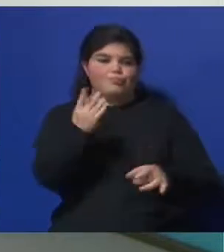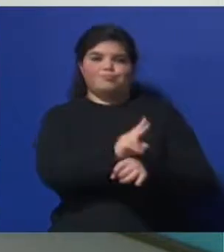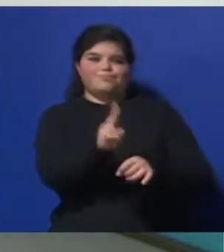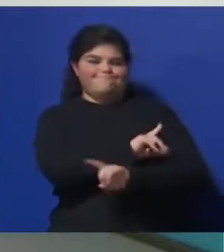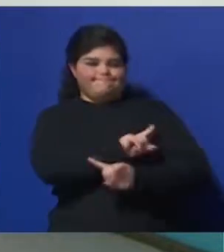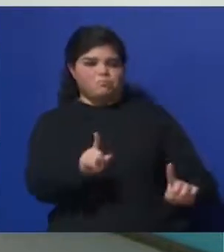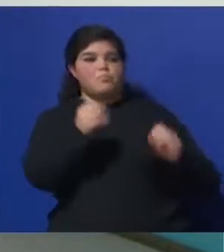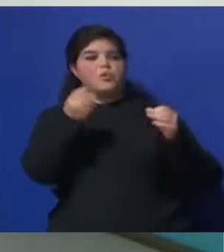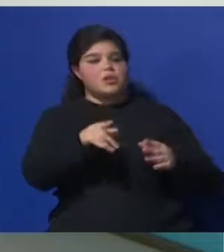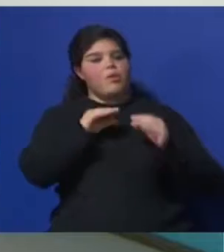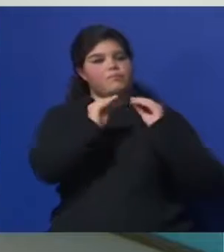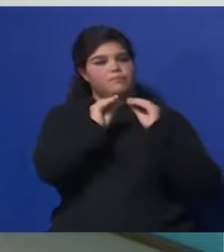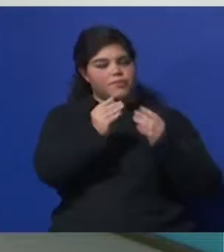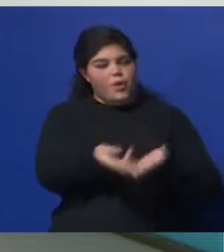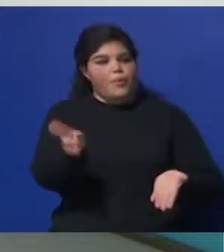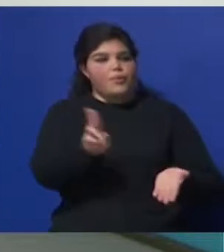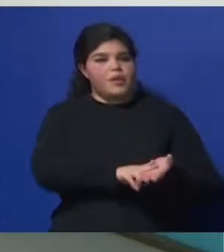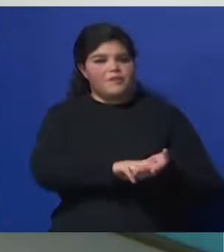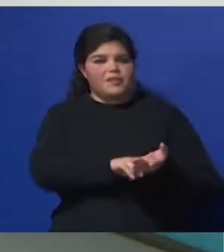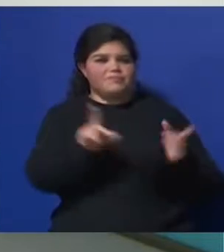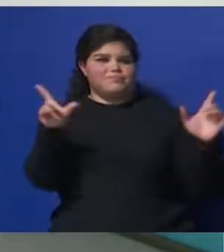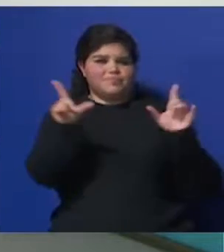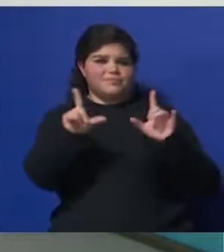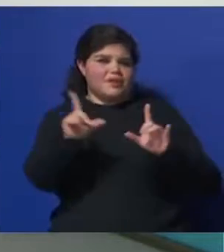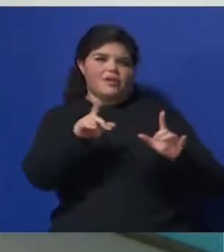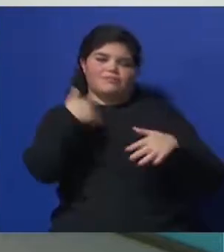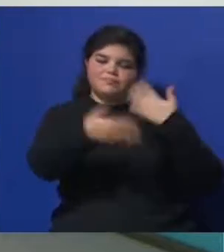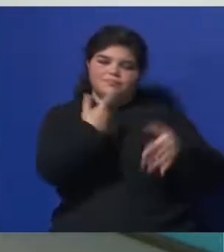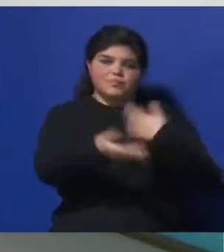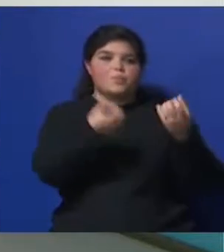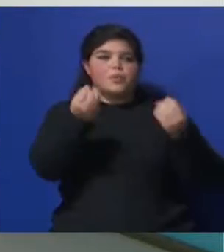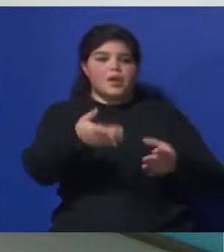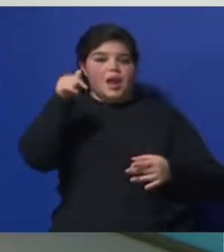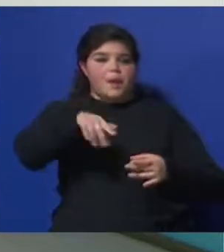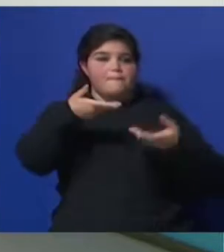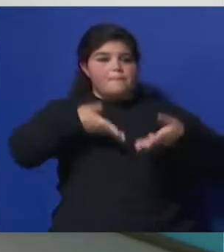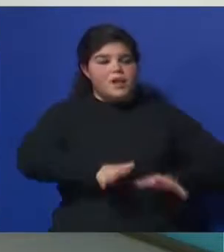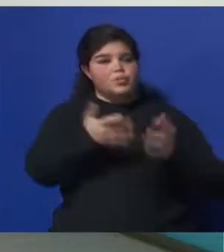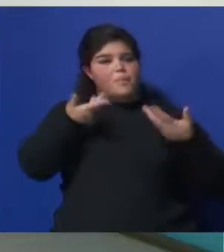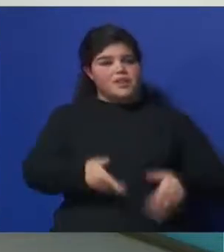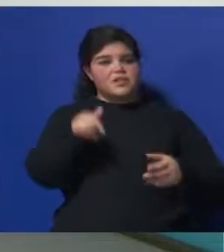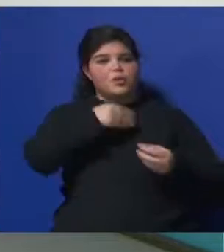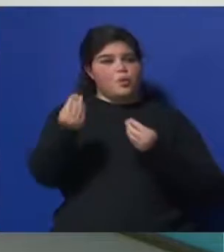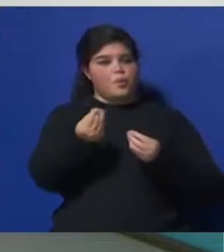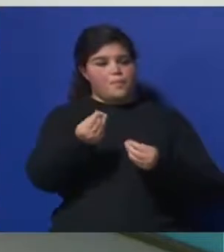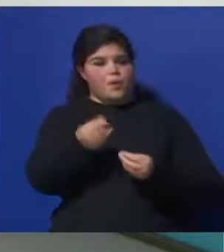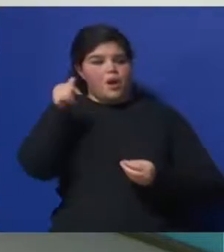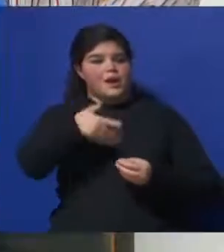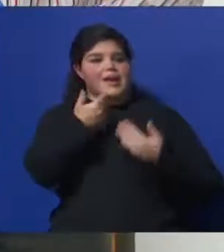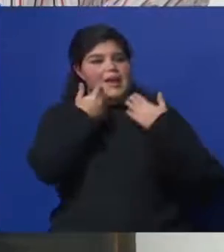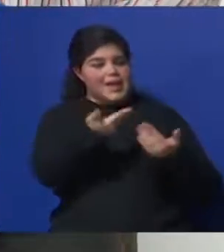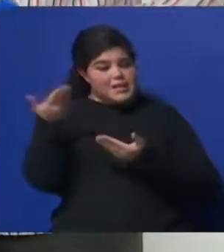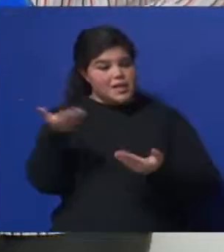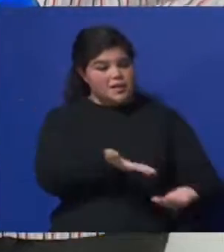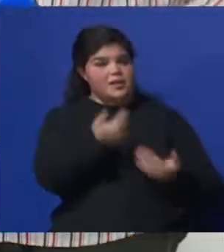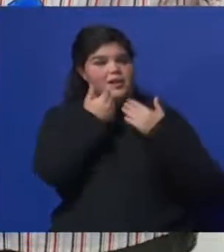reanuda el debate y estuvo mucho en los medios de comunicación El debate sobre parto humanizado en la República Argentina La presentamos y le agradecemos la presencia Jessica,